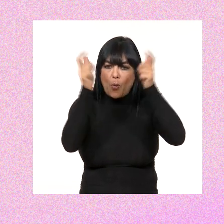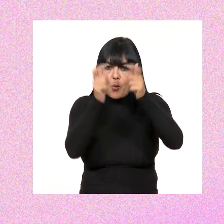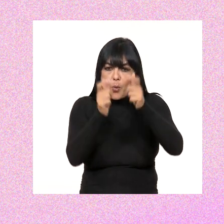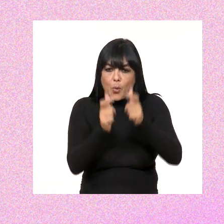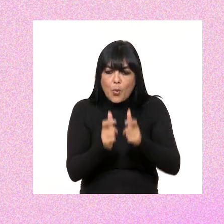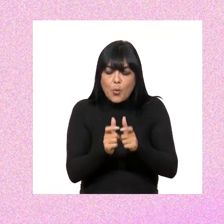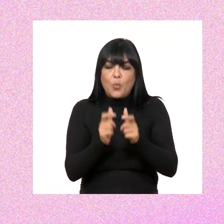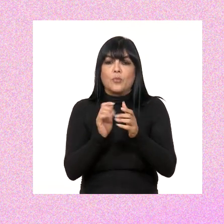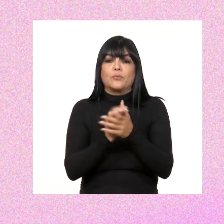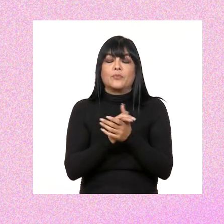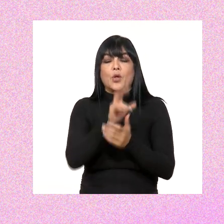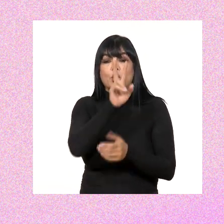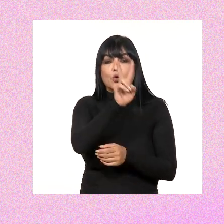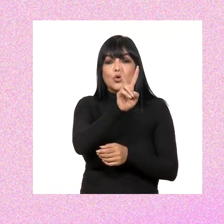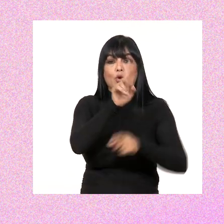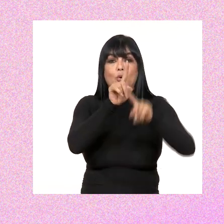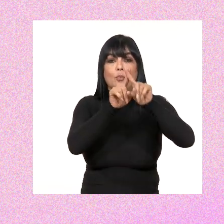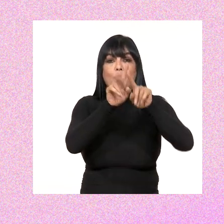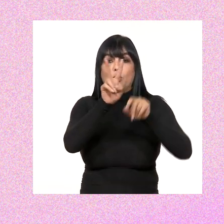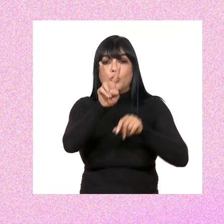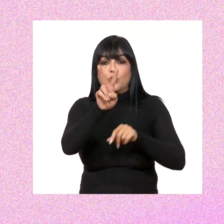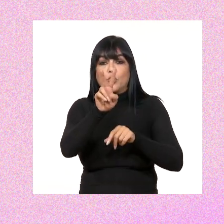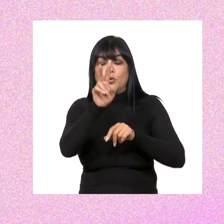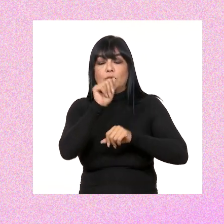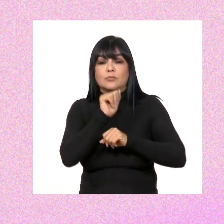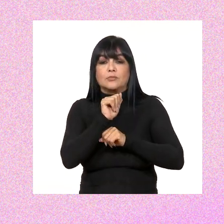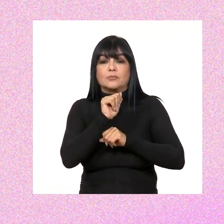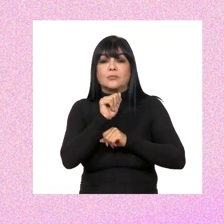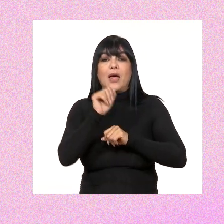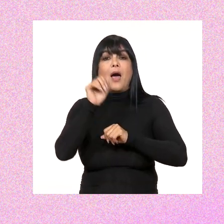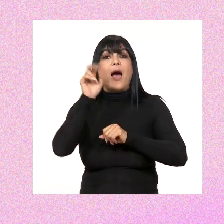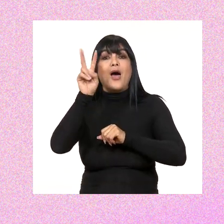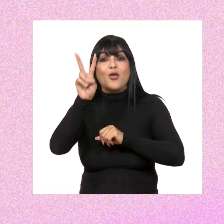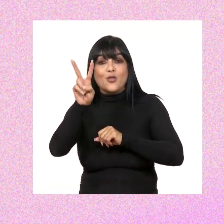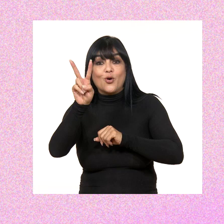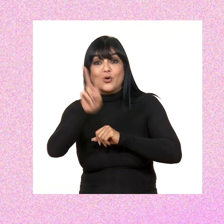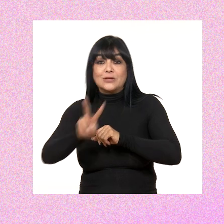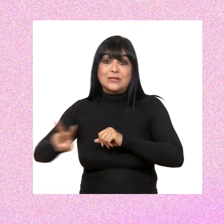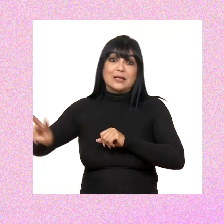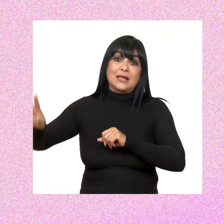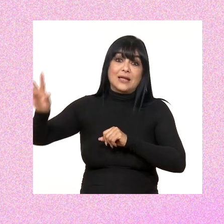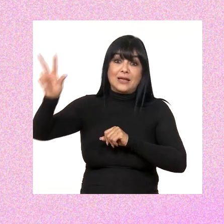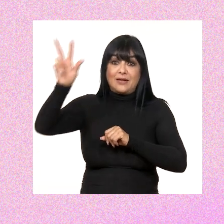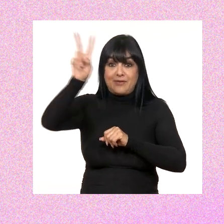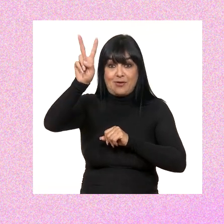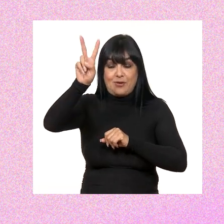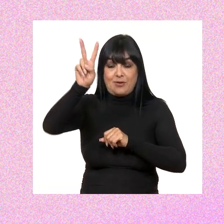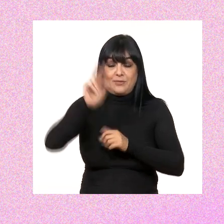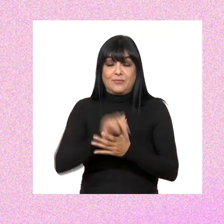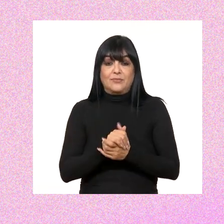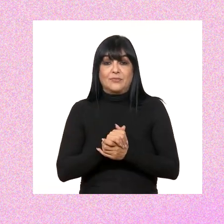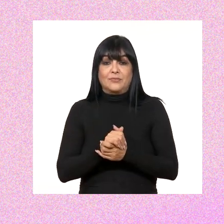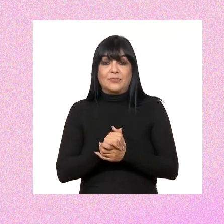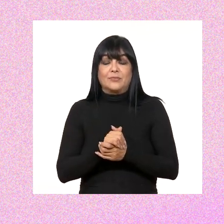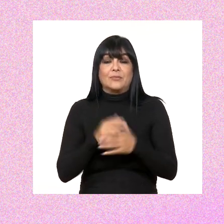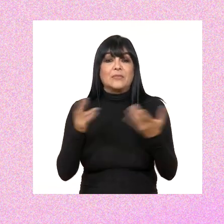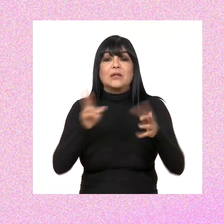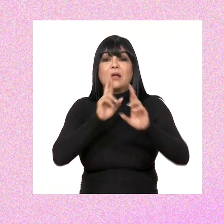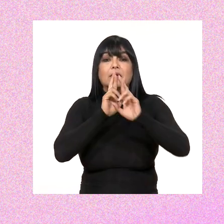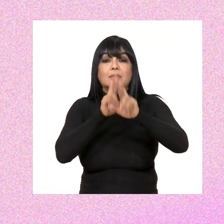expresión escribiendo 2 por 2 es igual a 2 elevado a la 2,